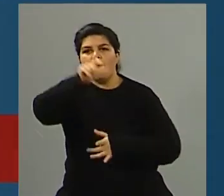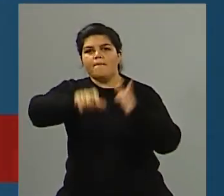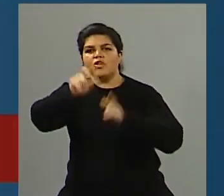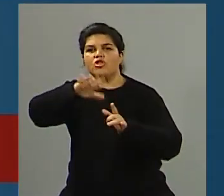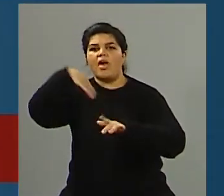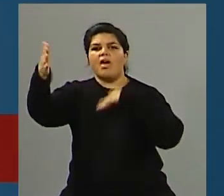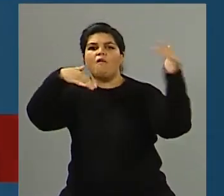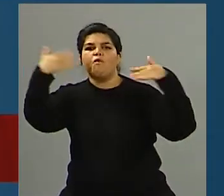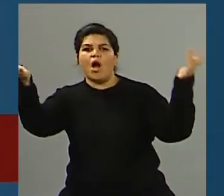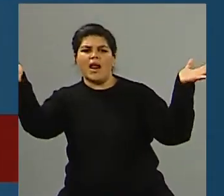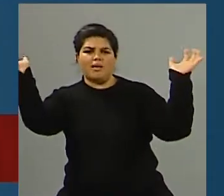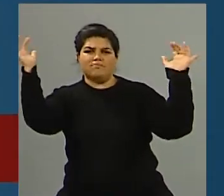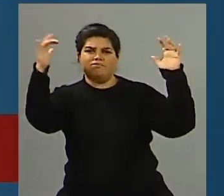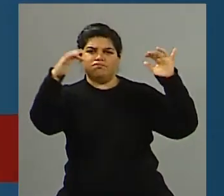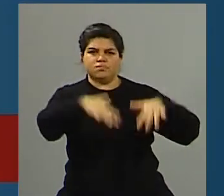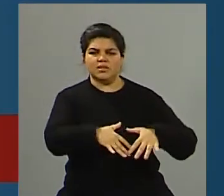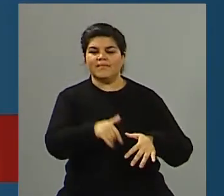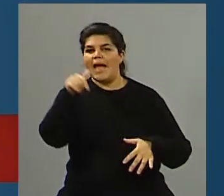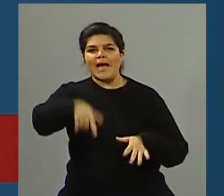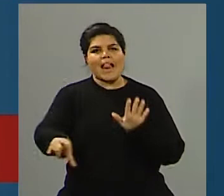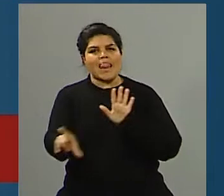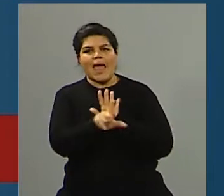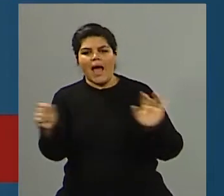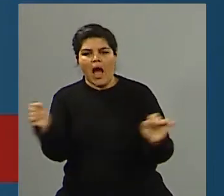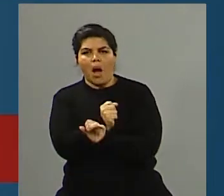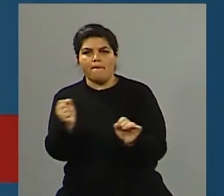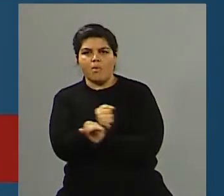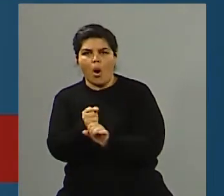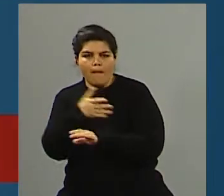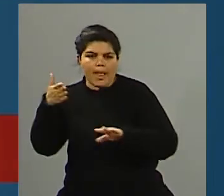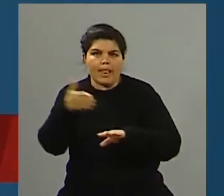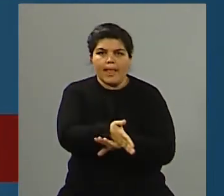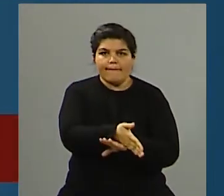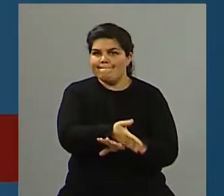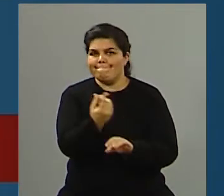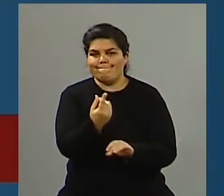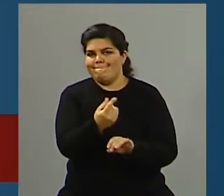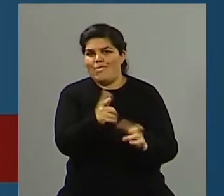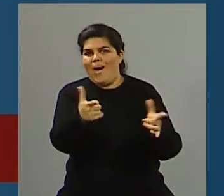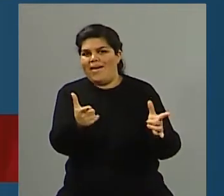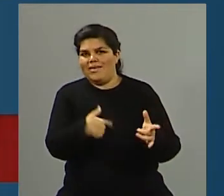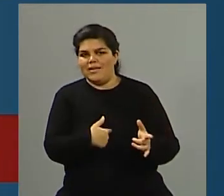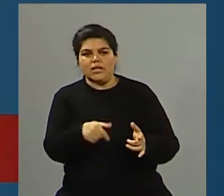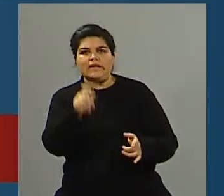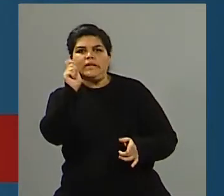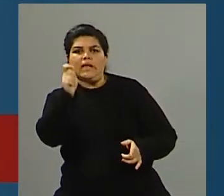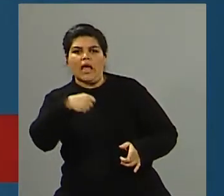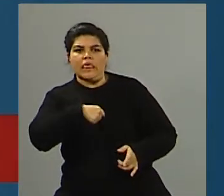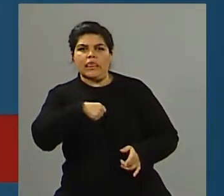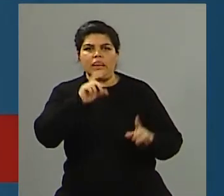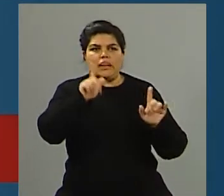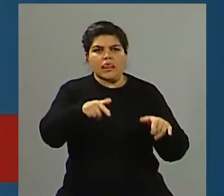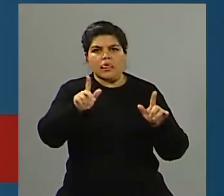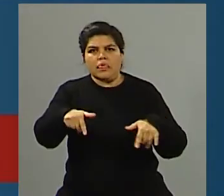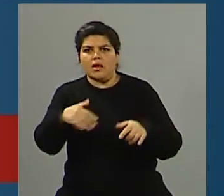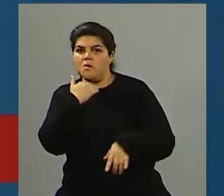acá hubo mucha inmigración ilegal, muchos no se pudieron identificar, esa es la verdad. Y quiere decir que el número aún es más